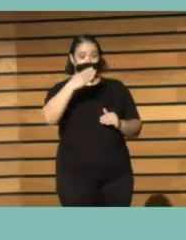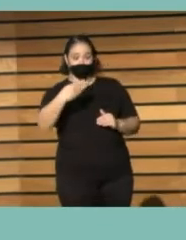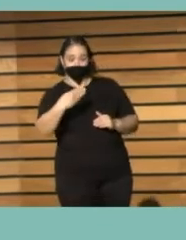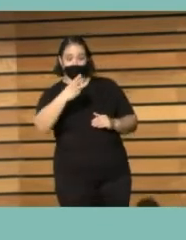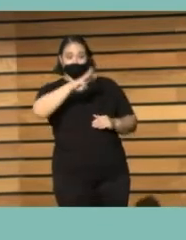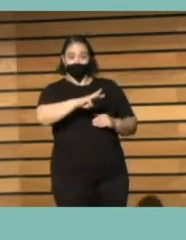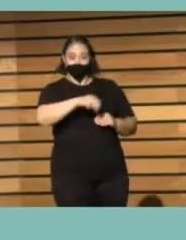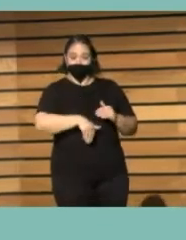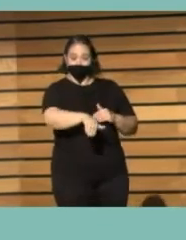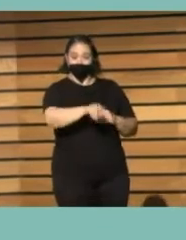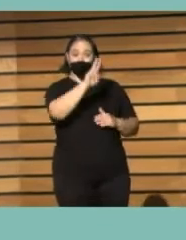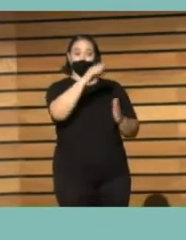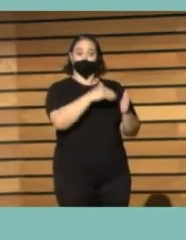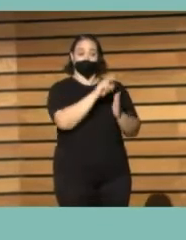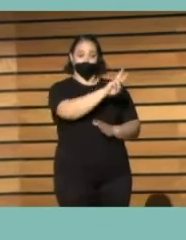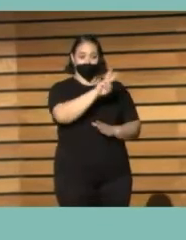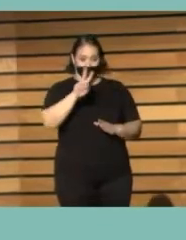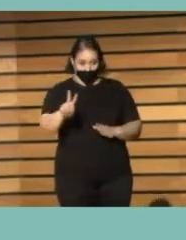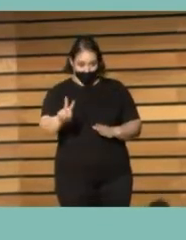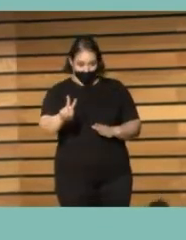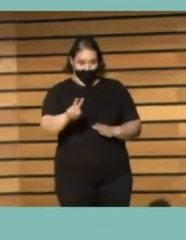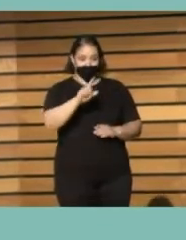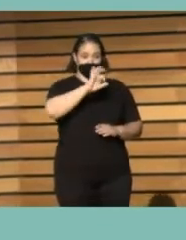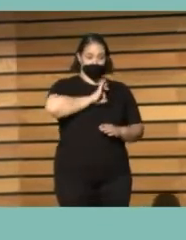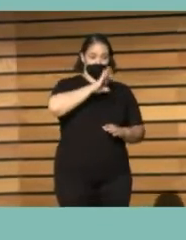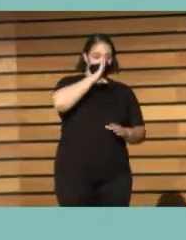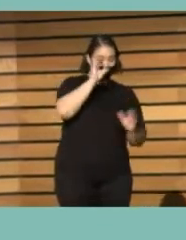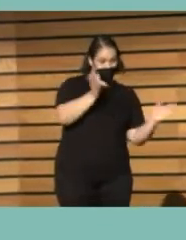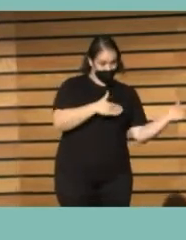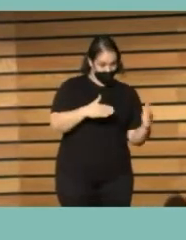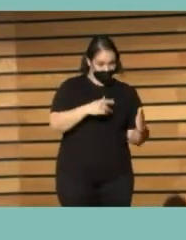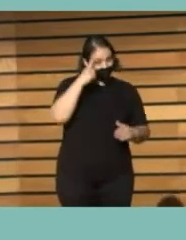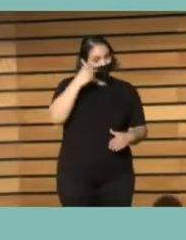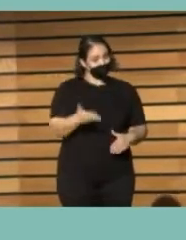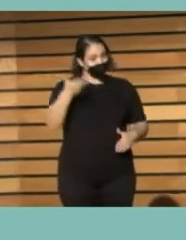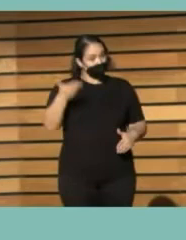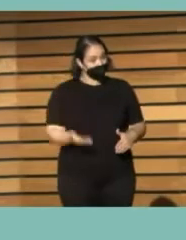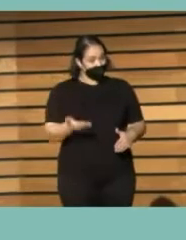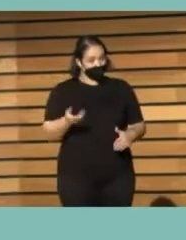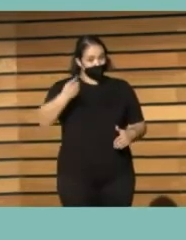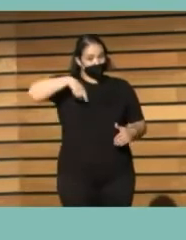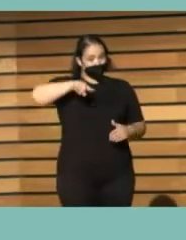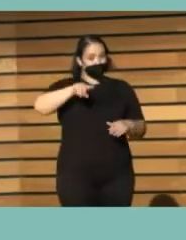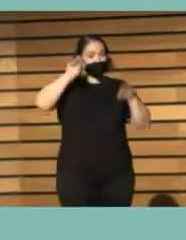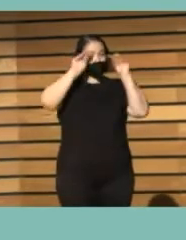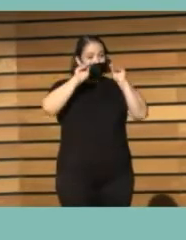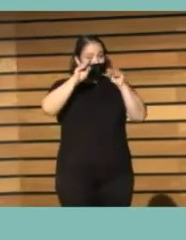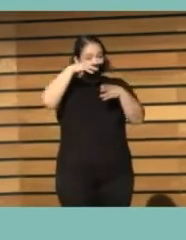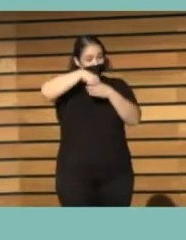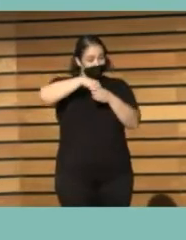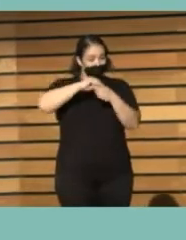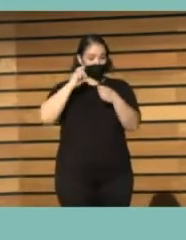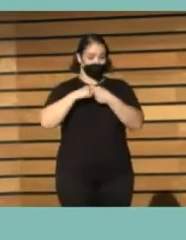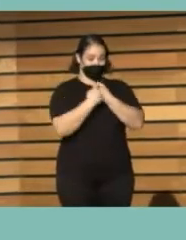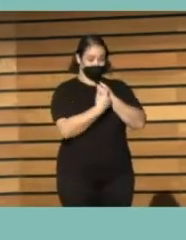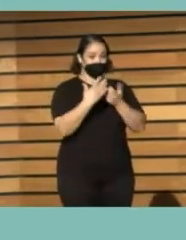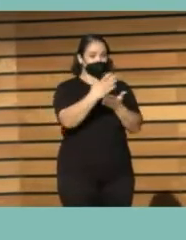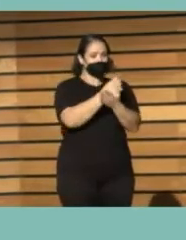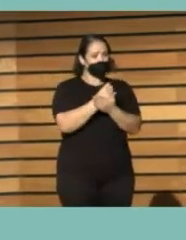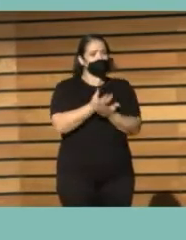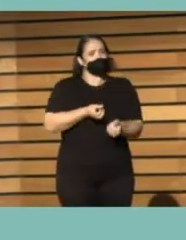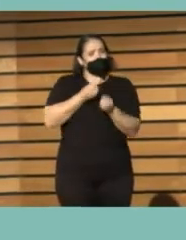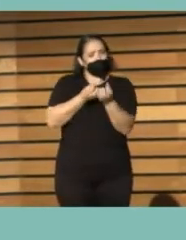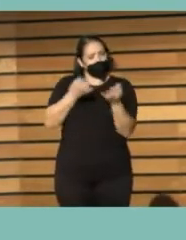primer trimestre del 2022. Y creo que es importante que, además de los que estamos o formamos parte del CCB, todos tengáis esta